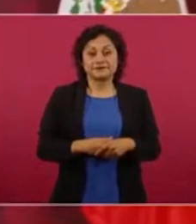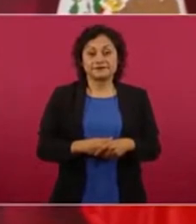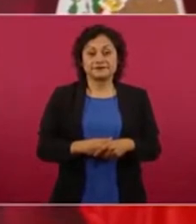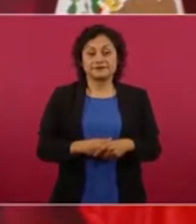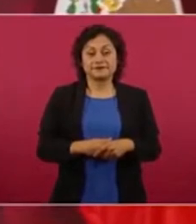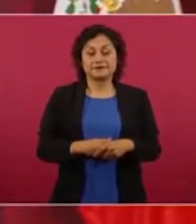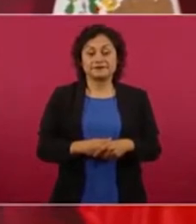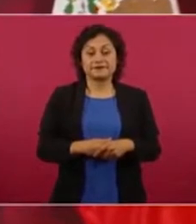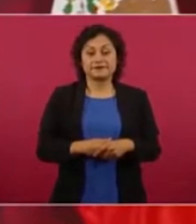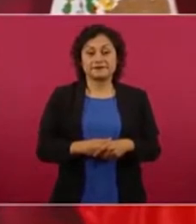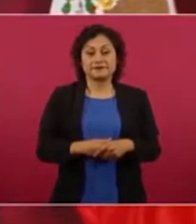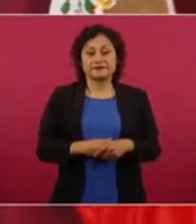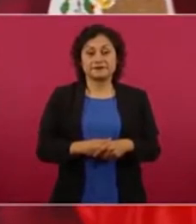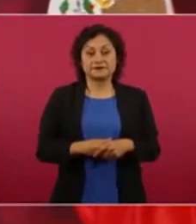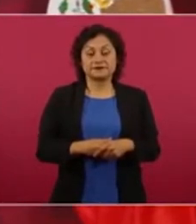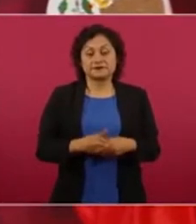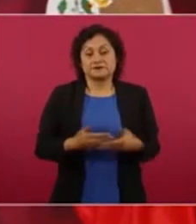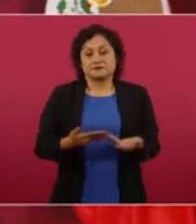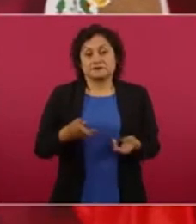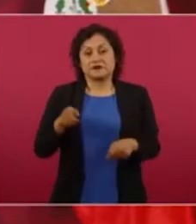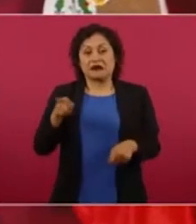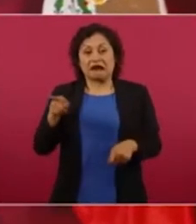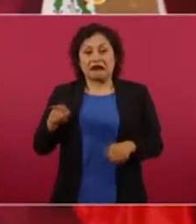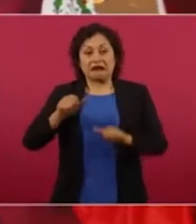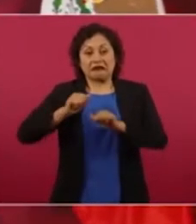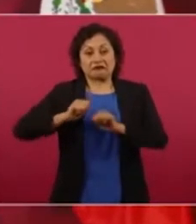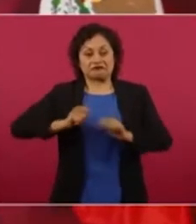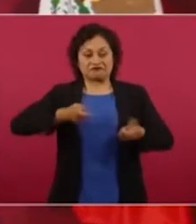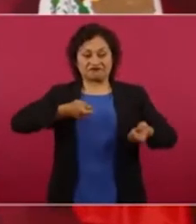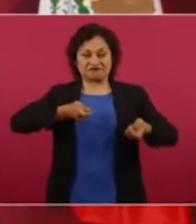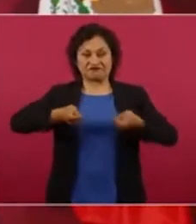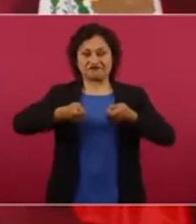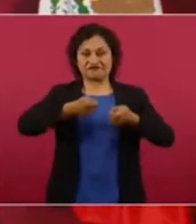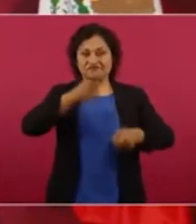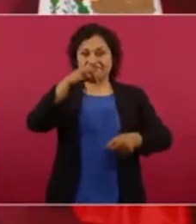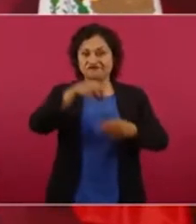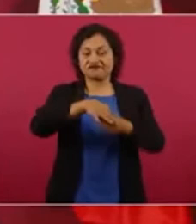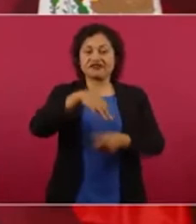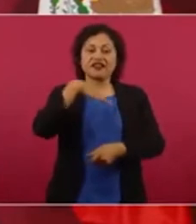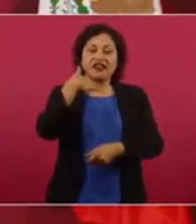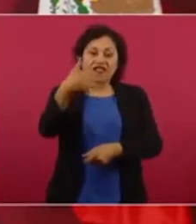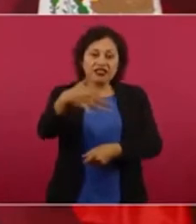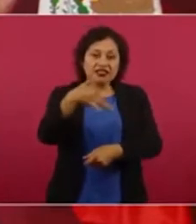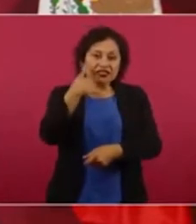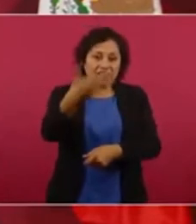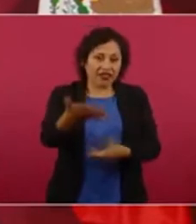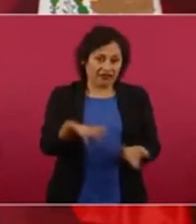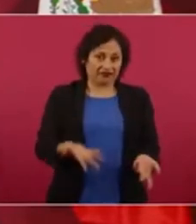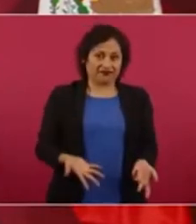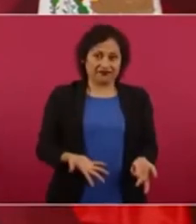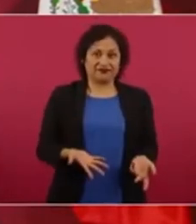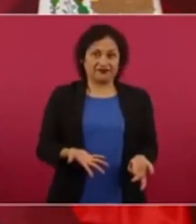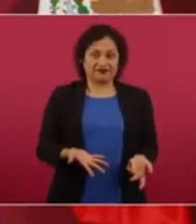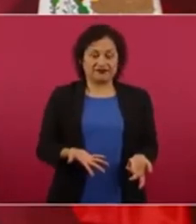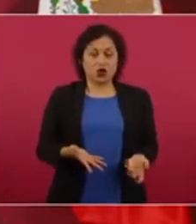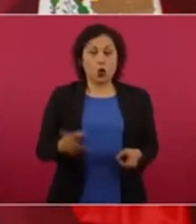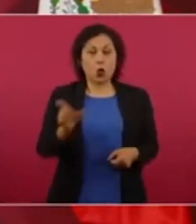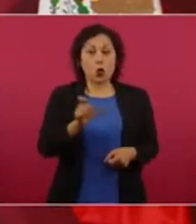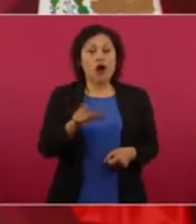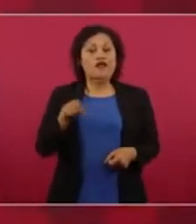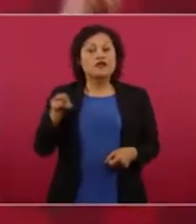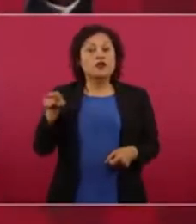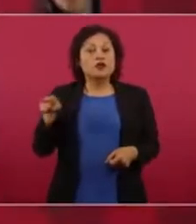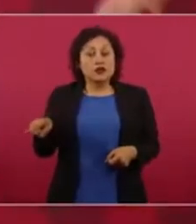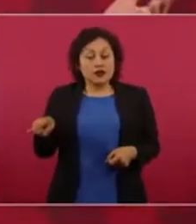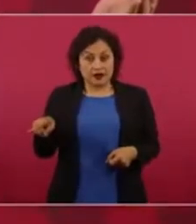dirige un fraude electoral luego de que él llega a la presidencia